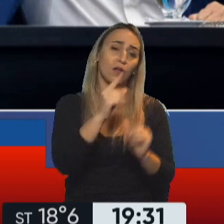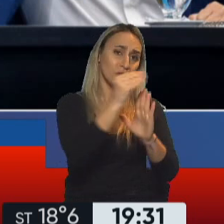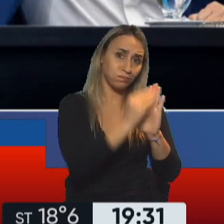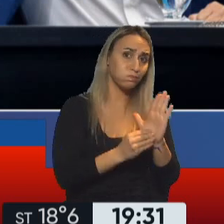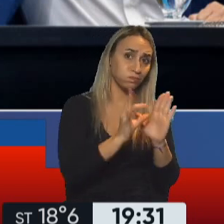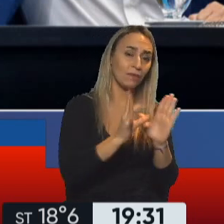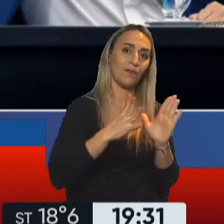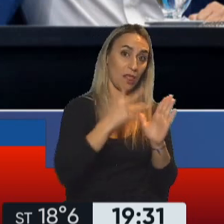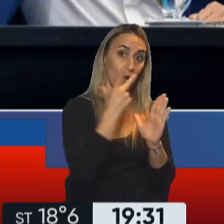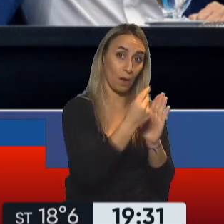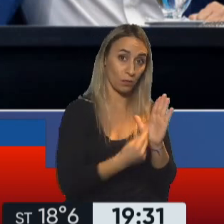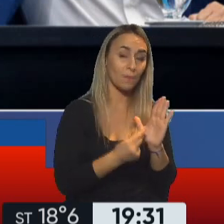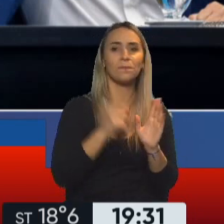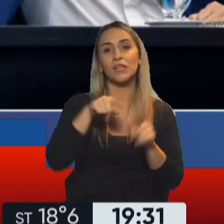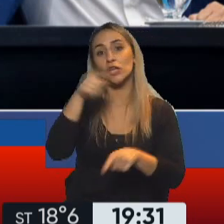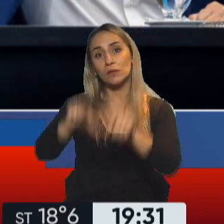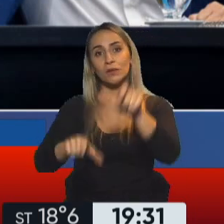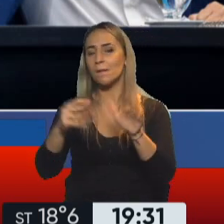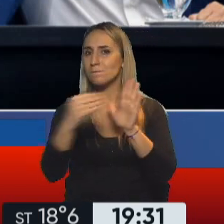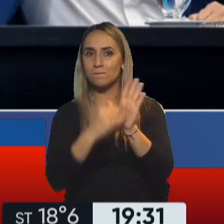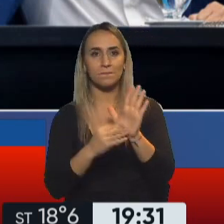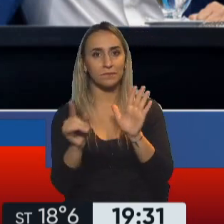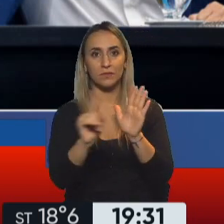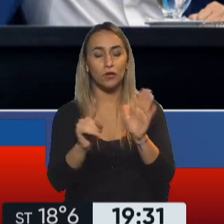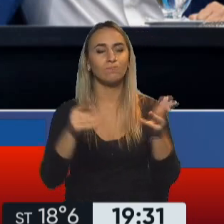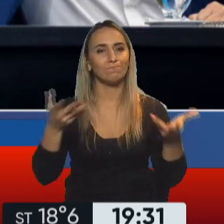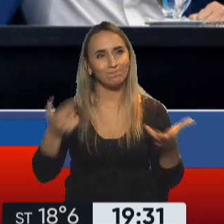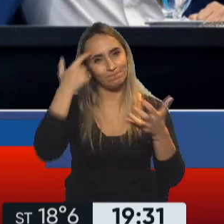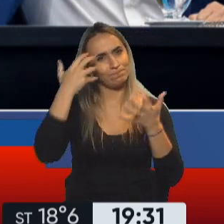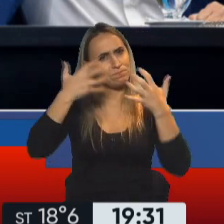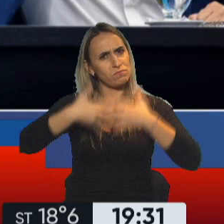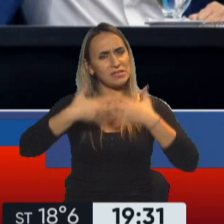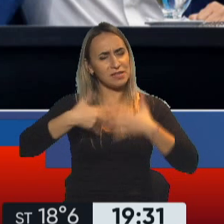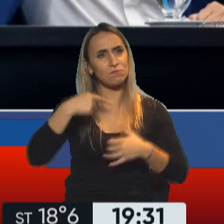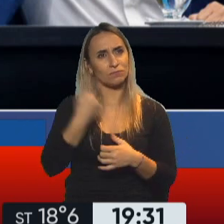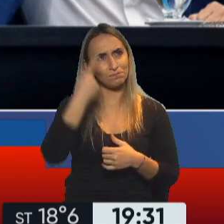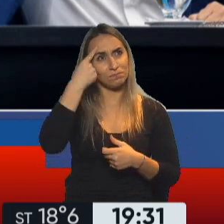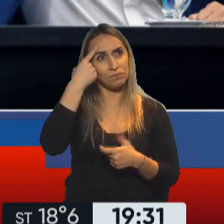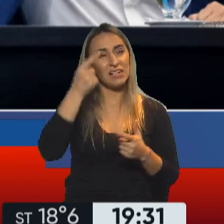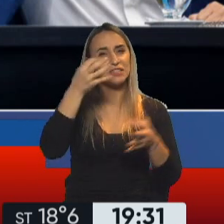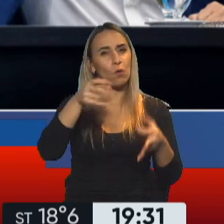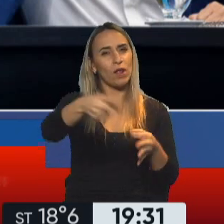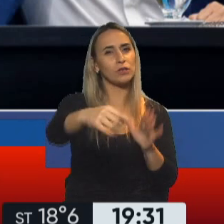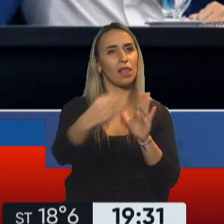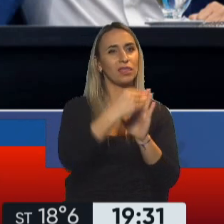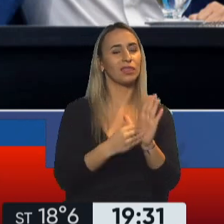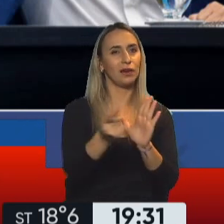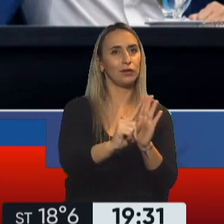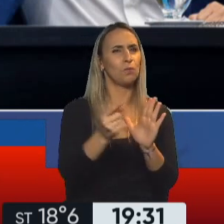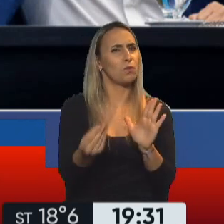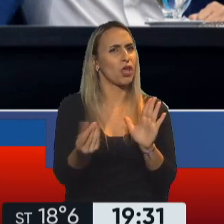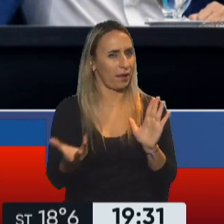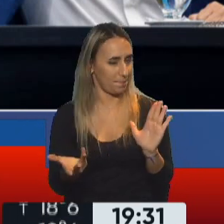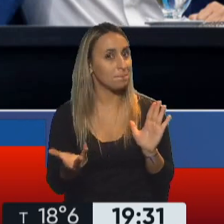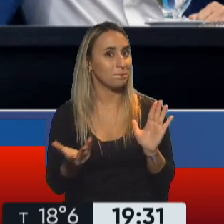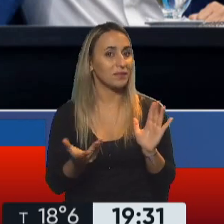todavía no se vacunaron, y con aquellos que no están inscritos. Pensamos también que si no se inscribieron es por alguna razón, un porcentaje será porque